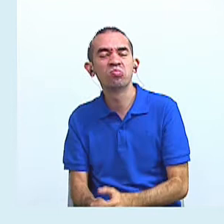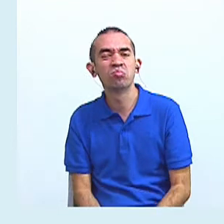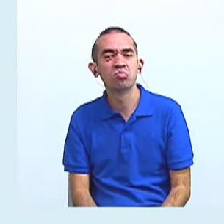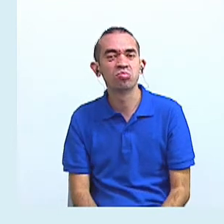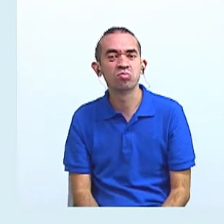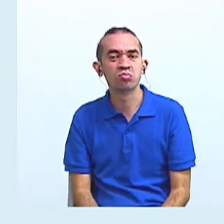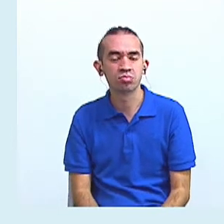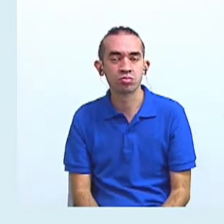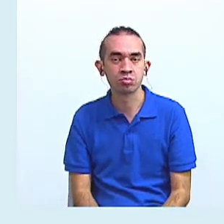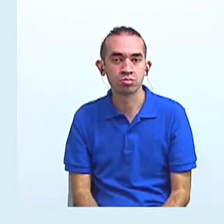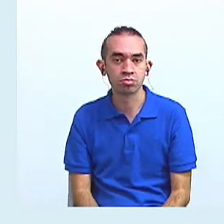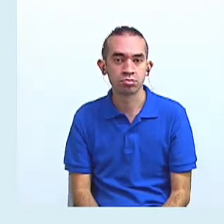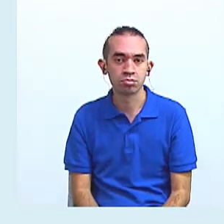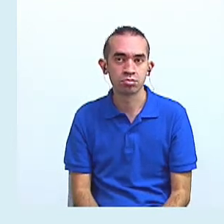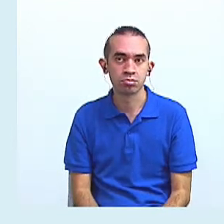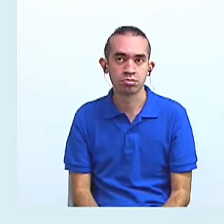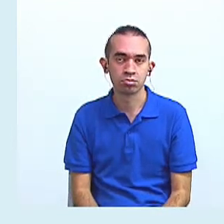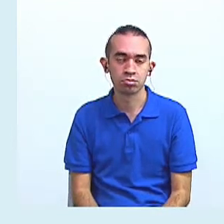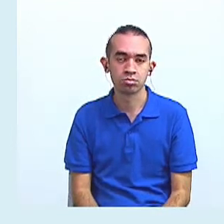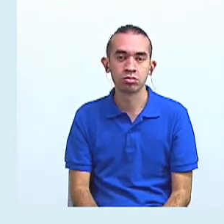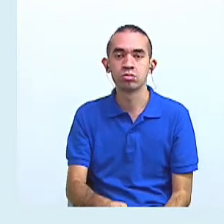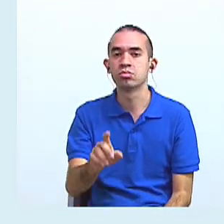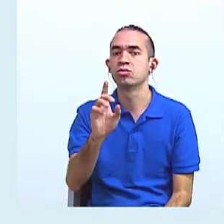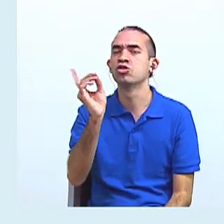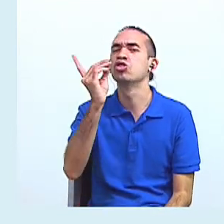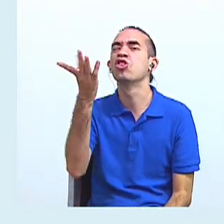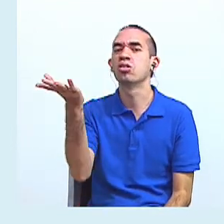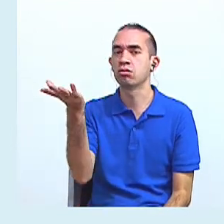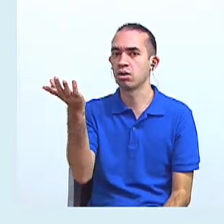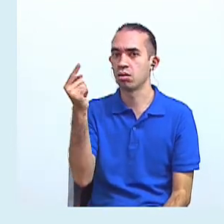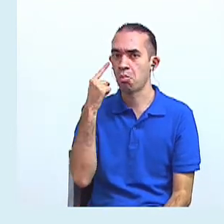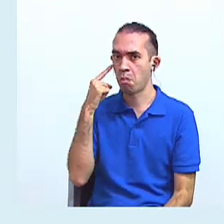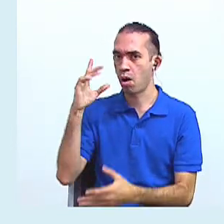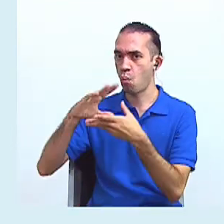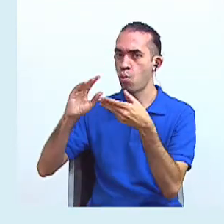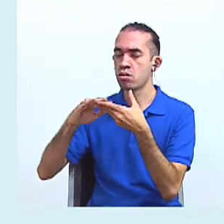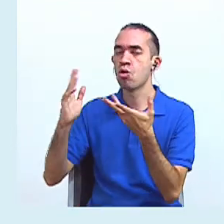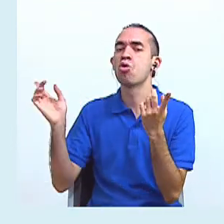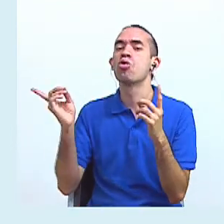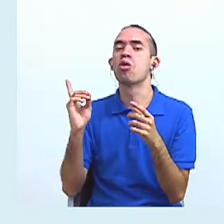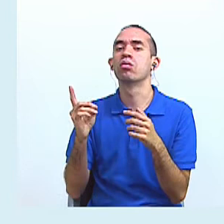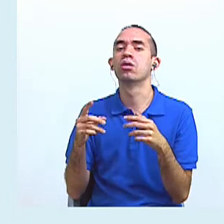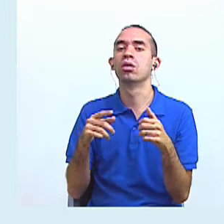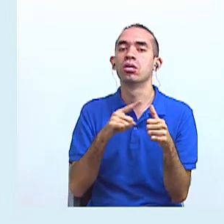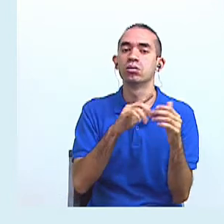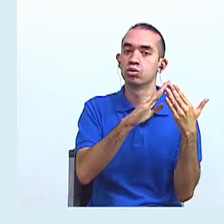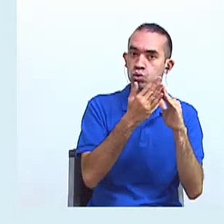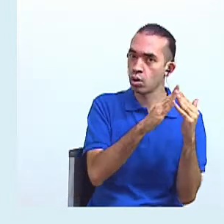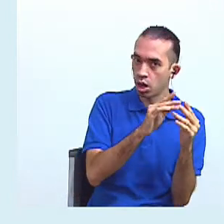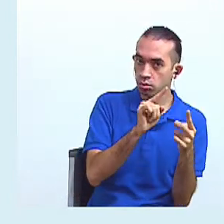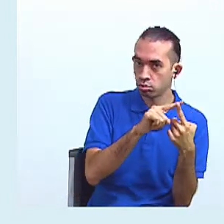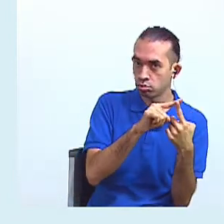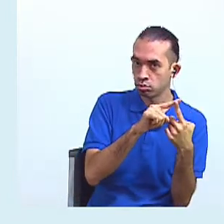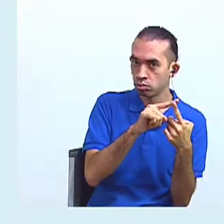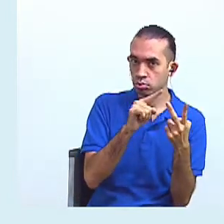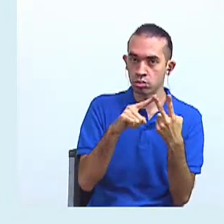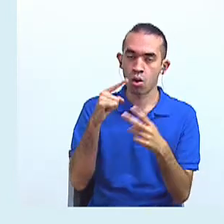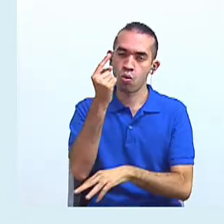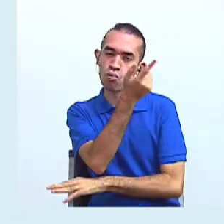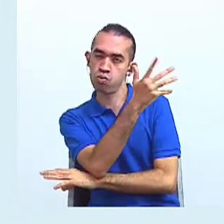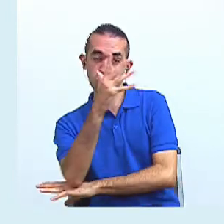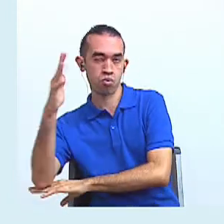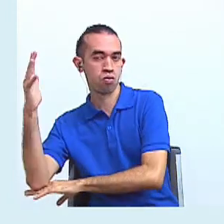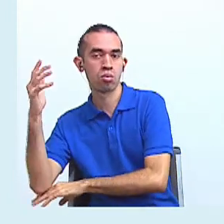Si tuvieran que decidir dónde es la historia, sería una ciudad o sería una